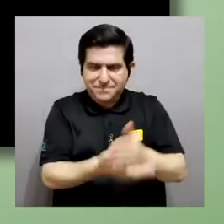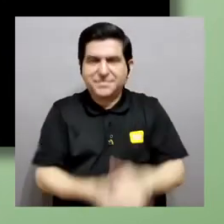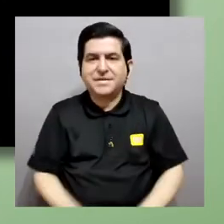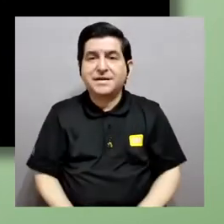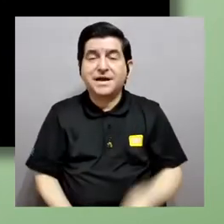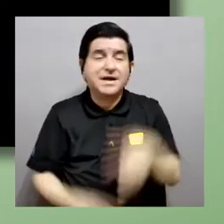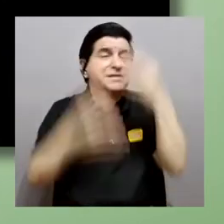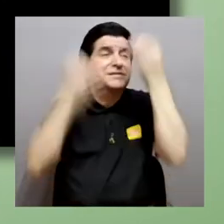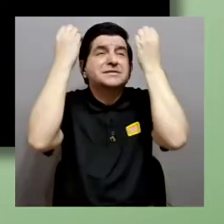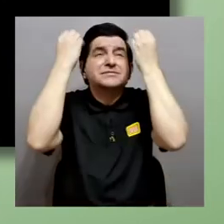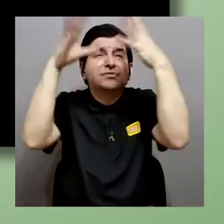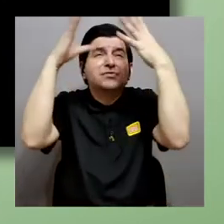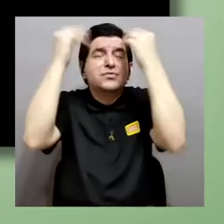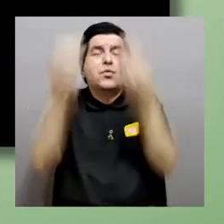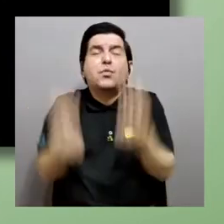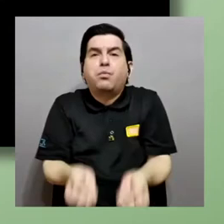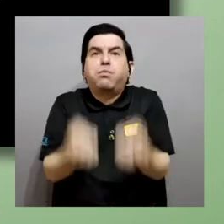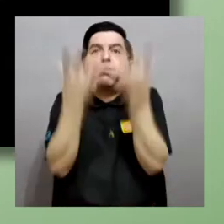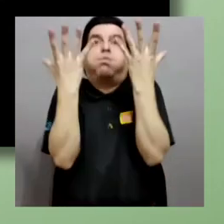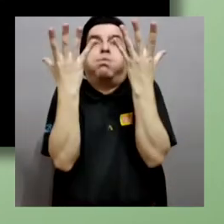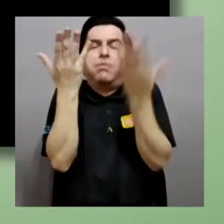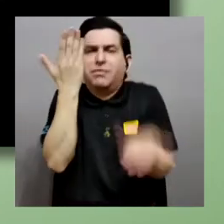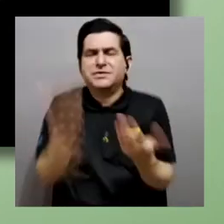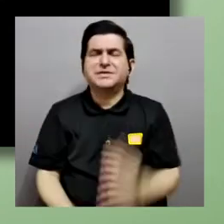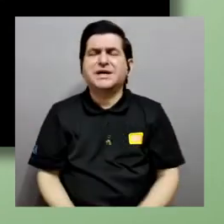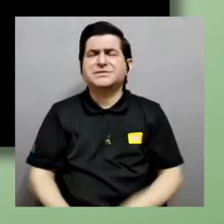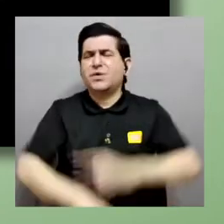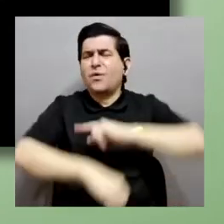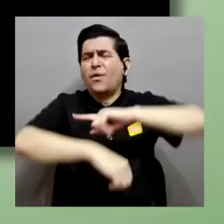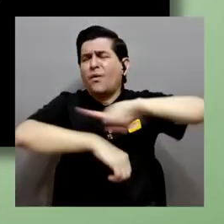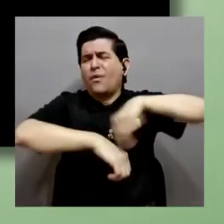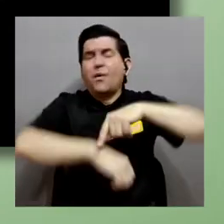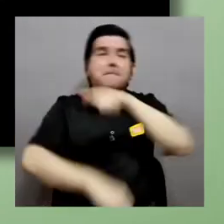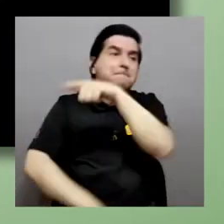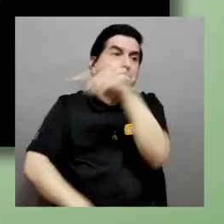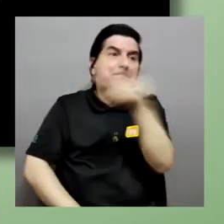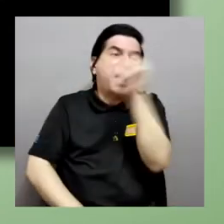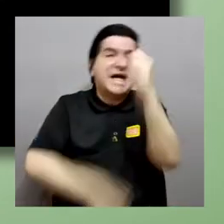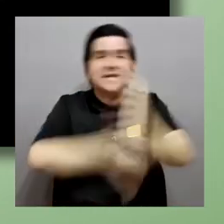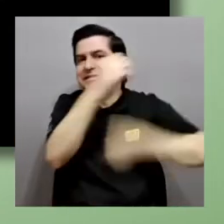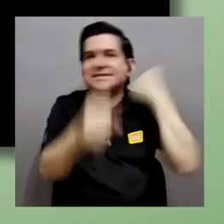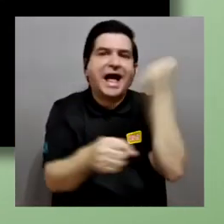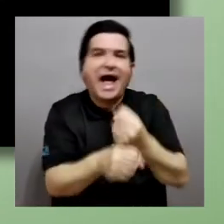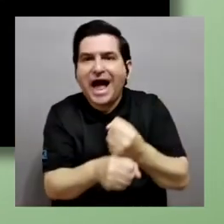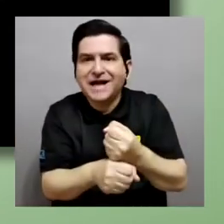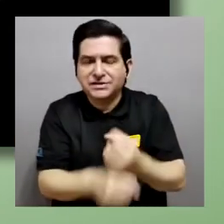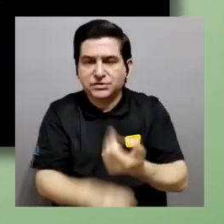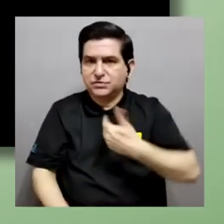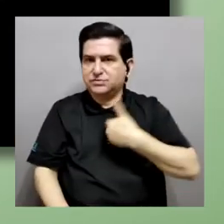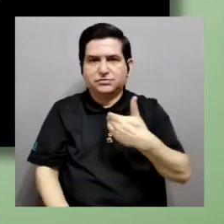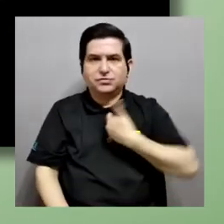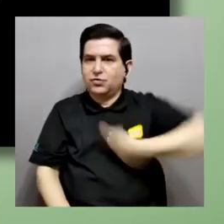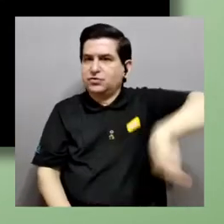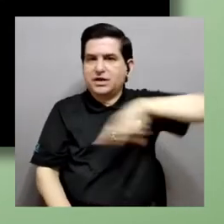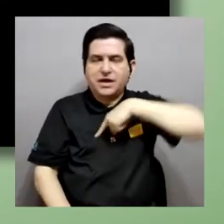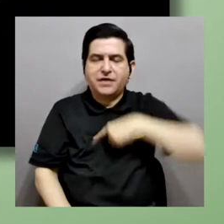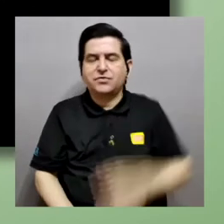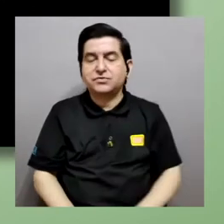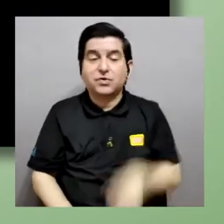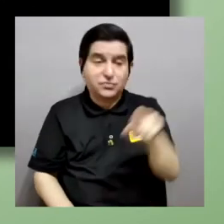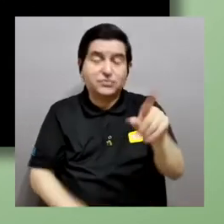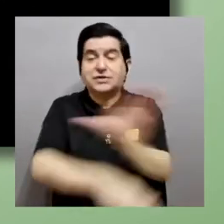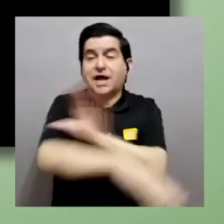¿verdad? Que duraríamos quizás bastante tiempo, bastantes meses, o incluso años, ¿verdad? Si no tuviéramos arreglos de computadoras, en este caso,